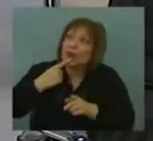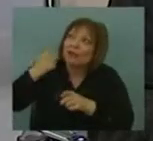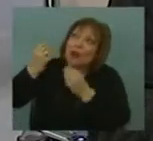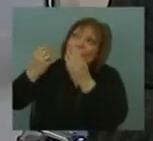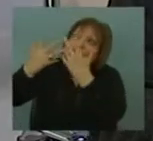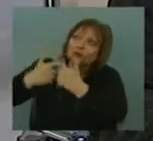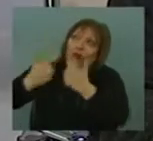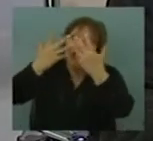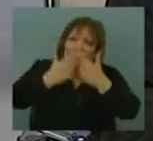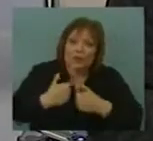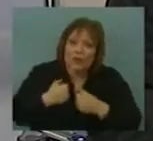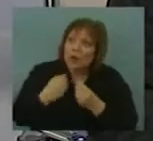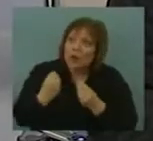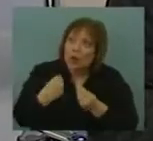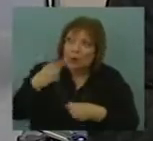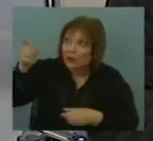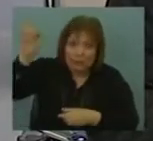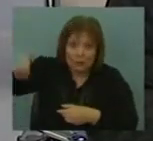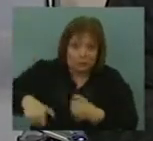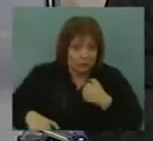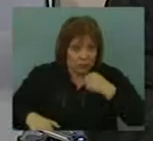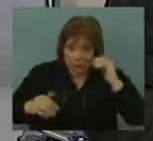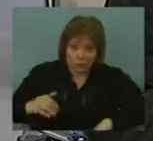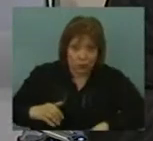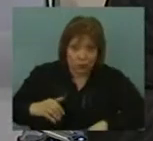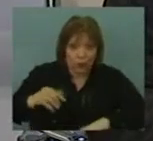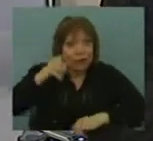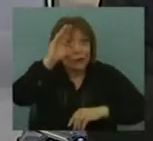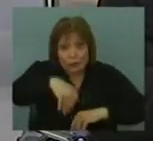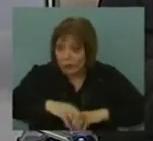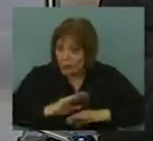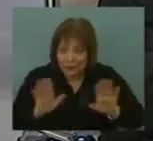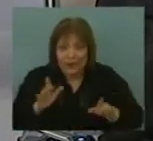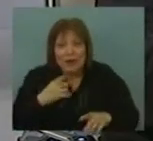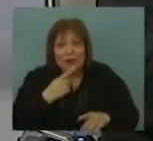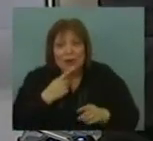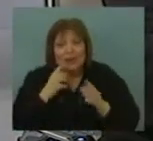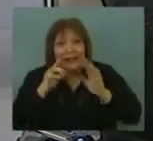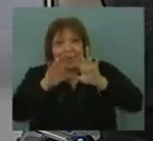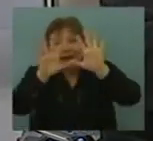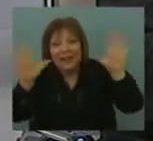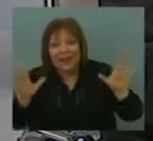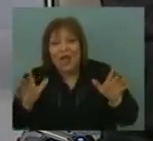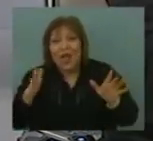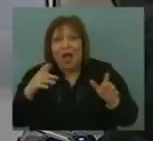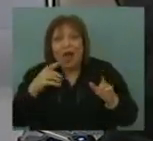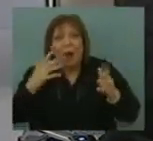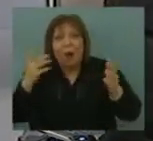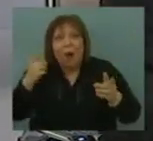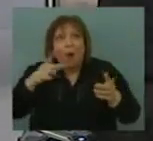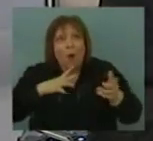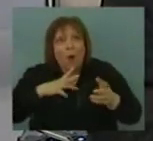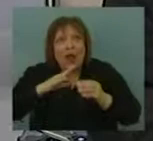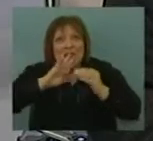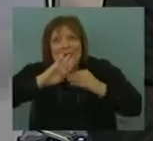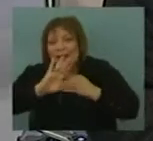eso nos lleva a una idea de cambio cultural, en donde dejemos de ver la política exterior como algo elitista, separado de